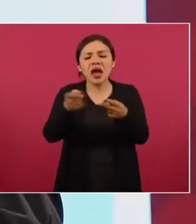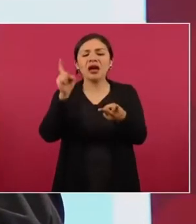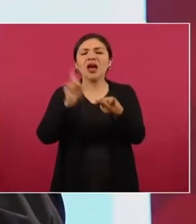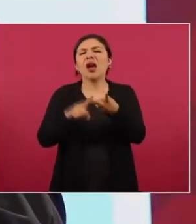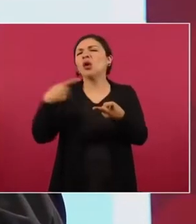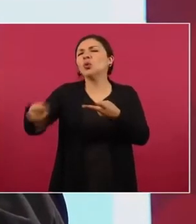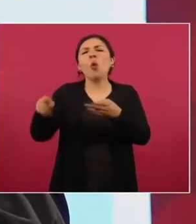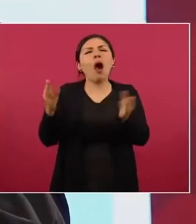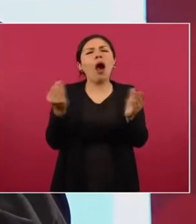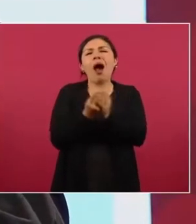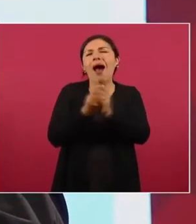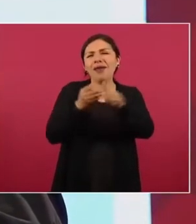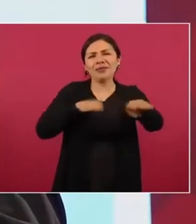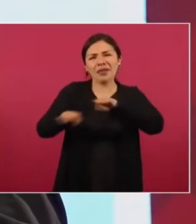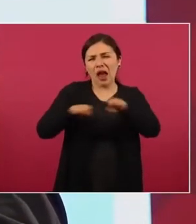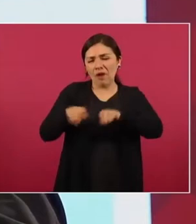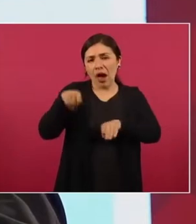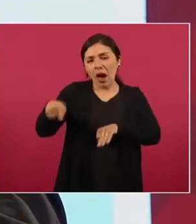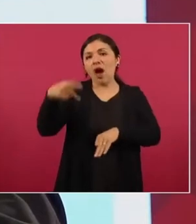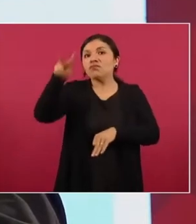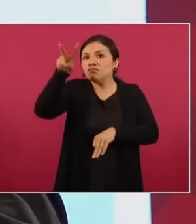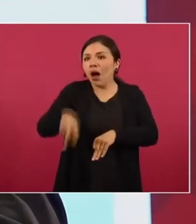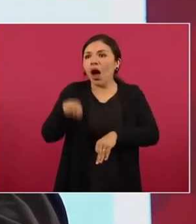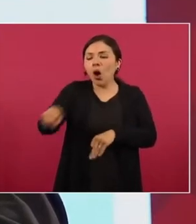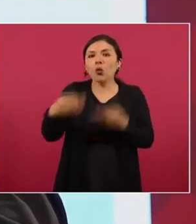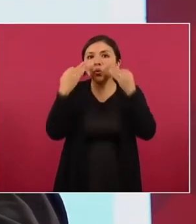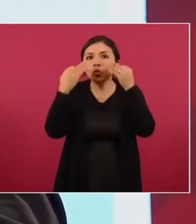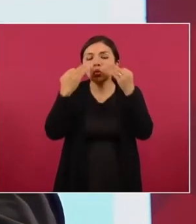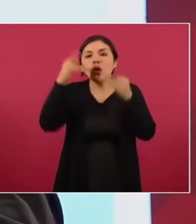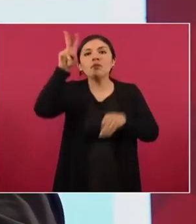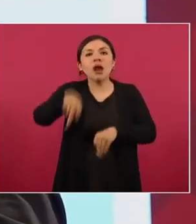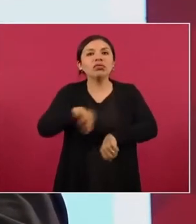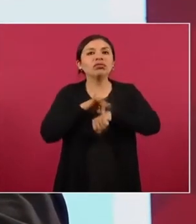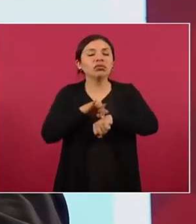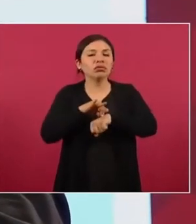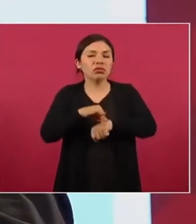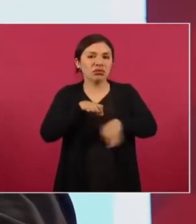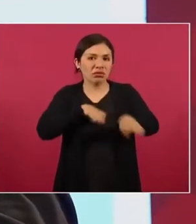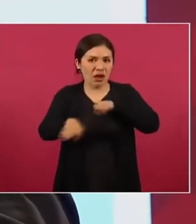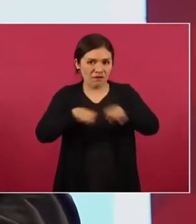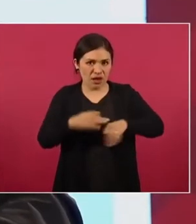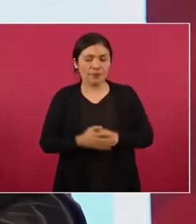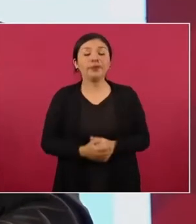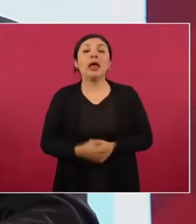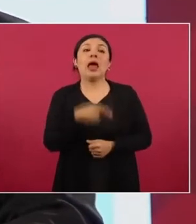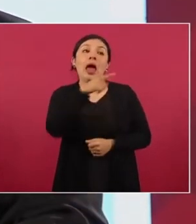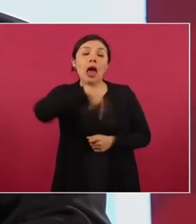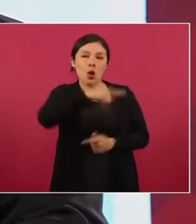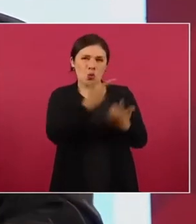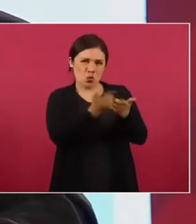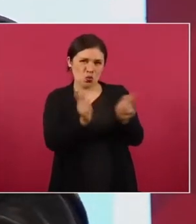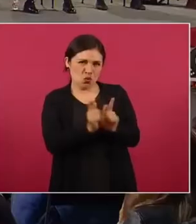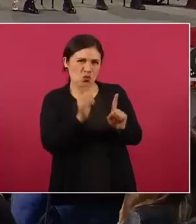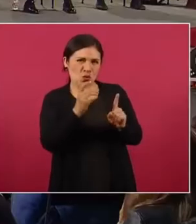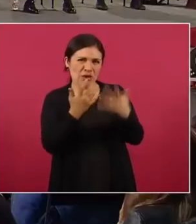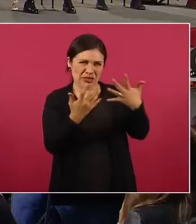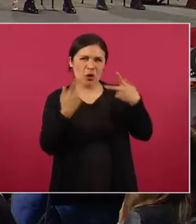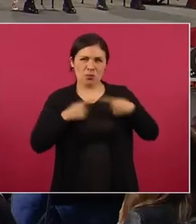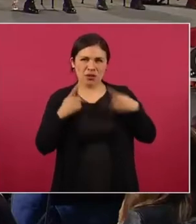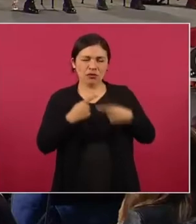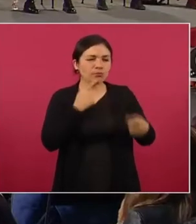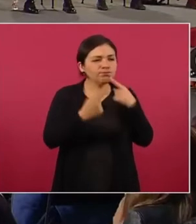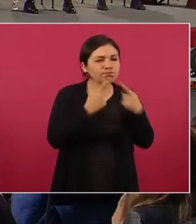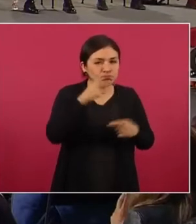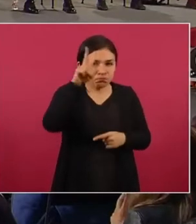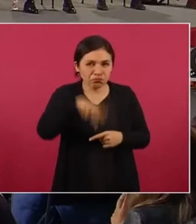de su trabajo periodístico que demuestre su carácter de periodista por cuenta propia. El comité determinará si estos trabajos